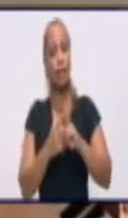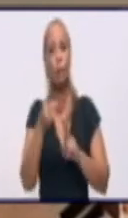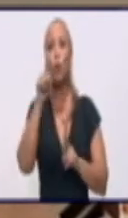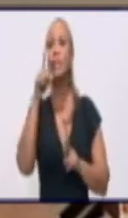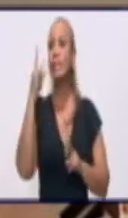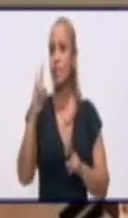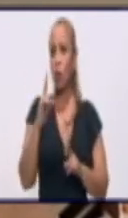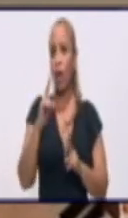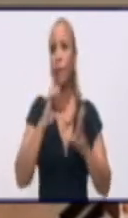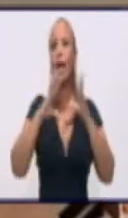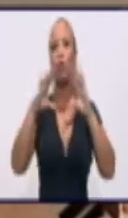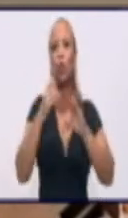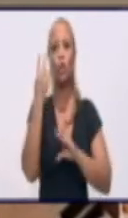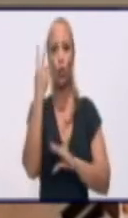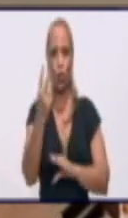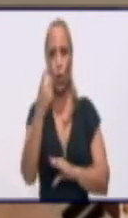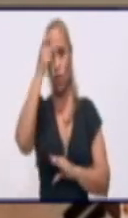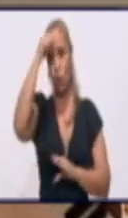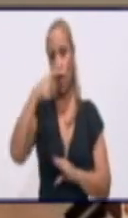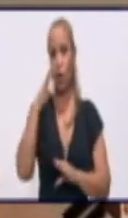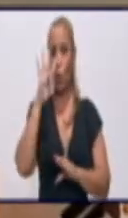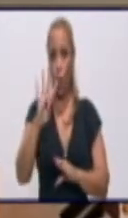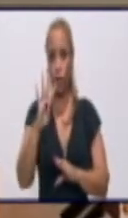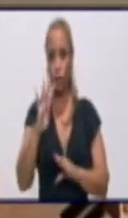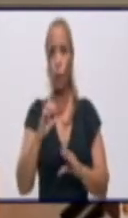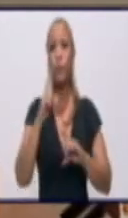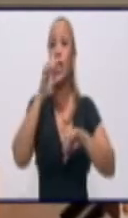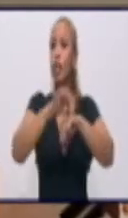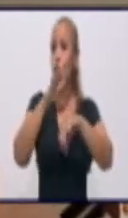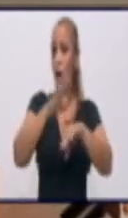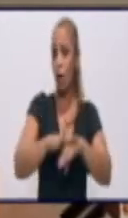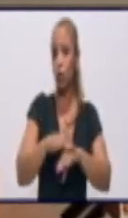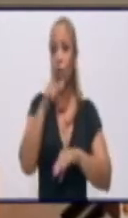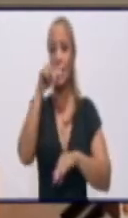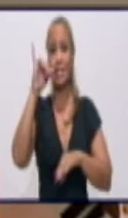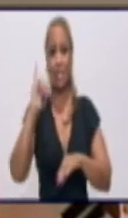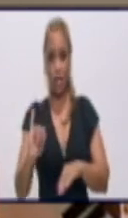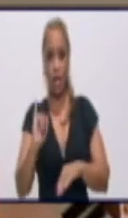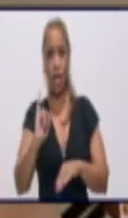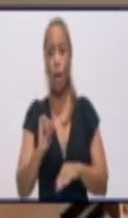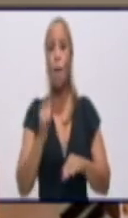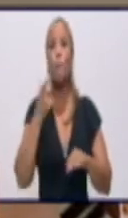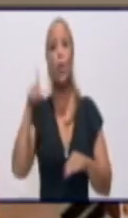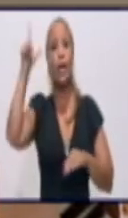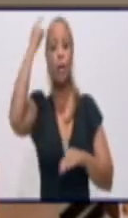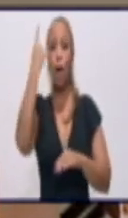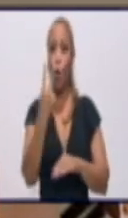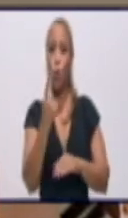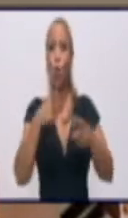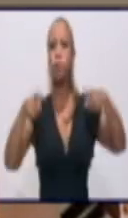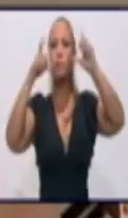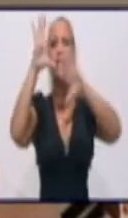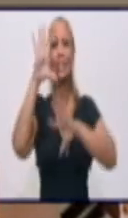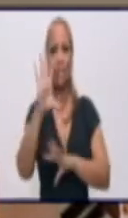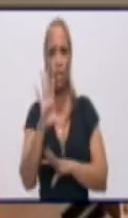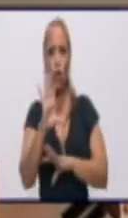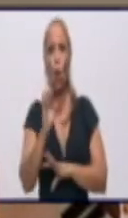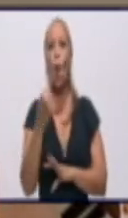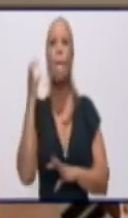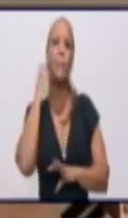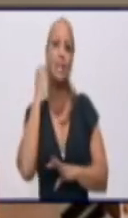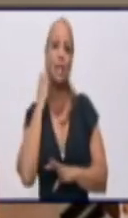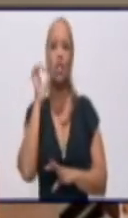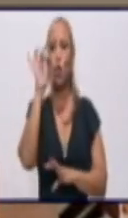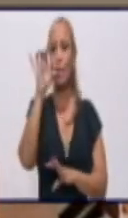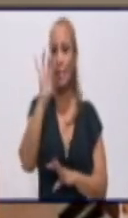Cautocristo 2, Jiguaní 4, Río Cauto 16, Guayarriba 1, Bartolomé Mazó 5, Medialuna 4, Manzanillo